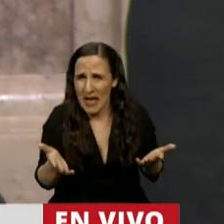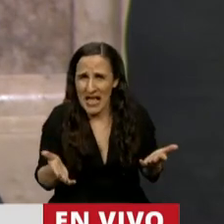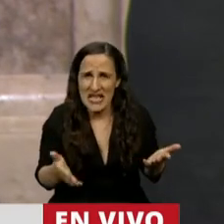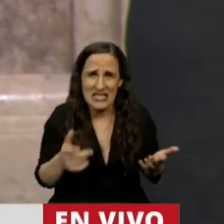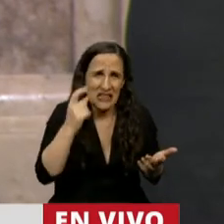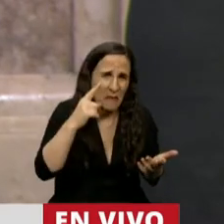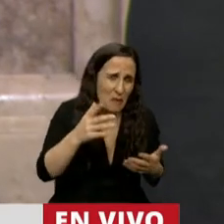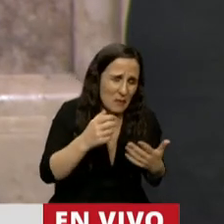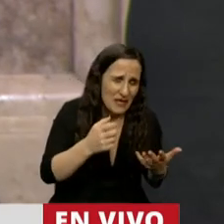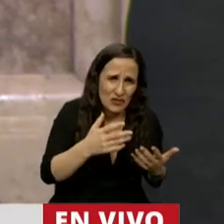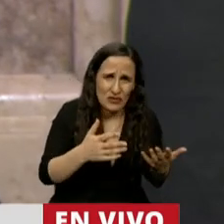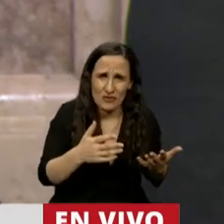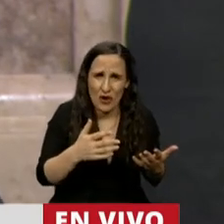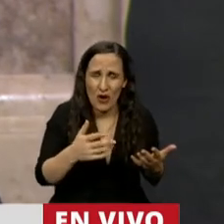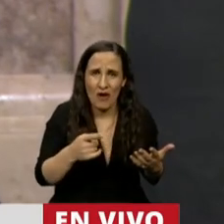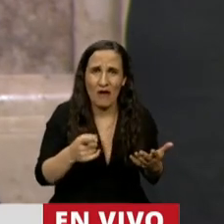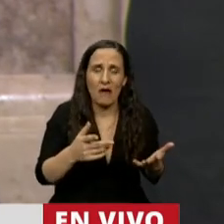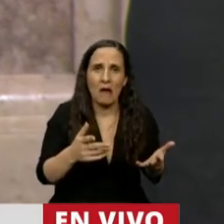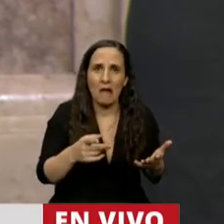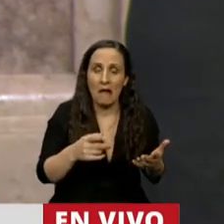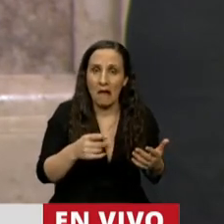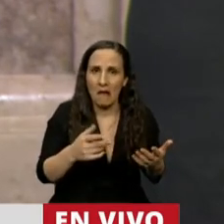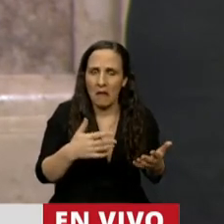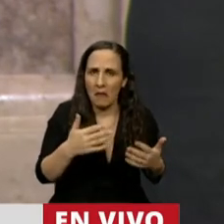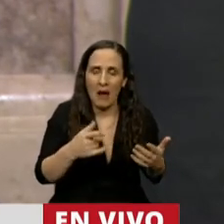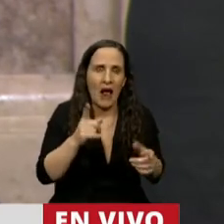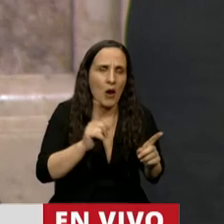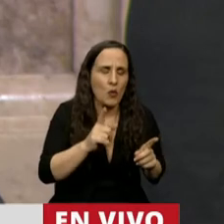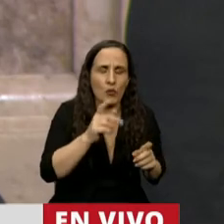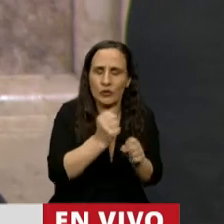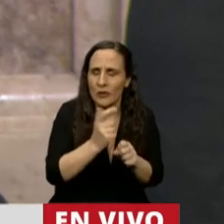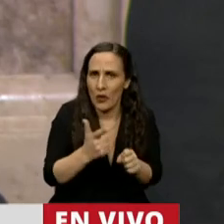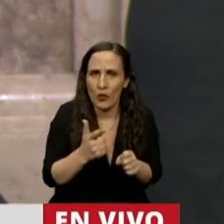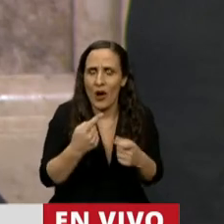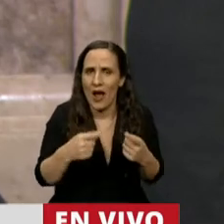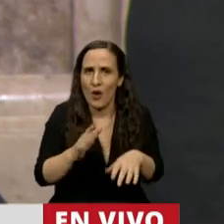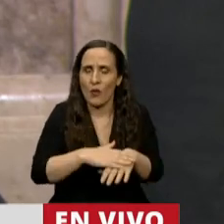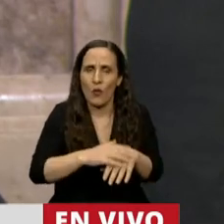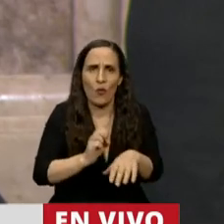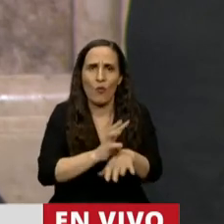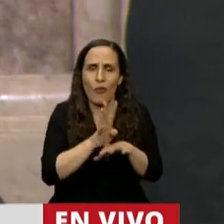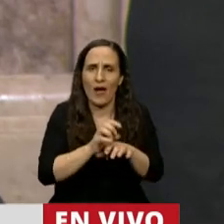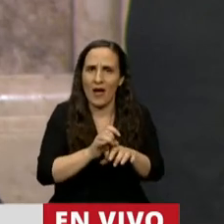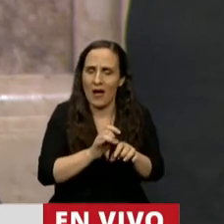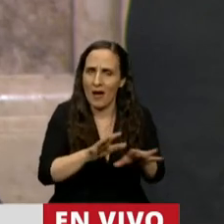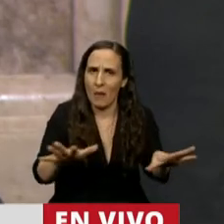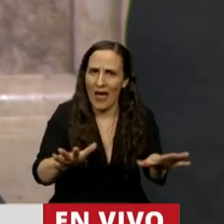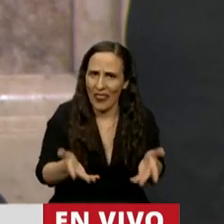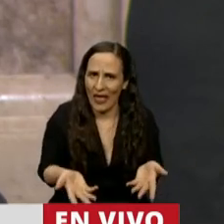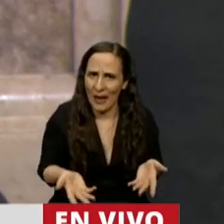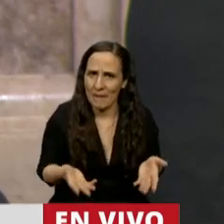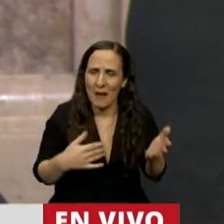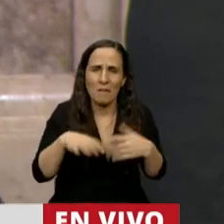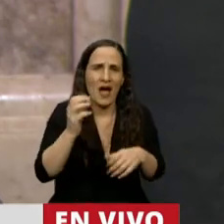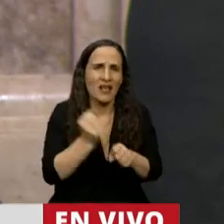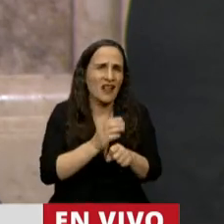siendo esos 10 mil pesos, para los que se quedaron sin trabajo, sin ingresos en la pandemia. Trabajadores informales sobre